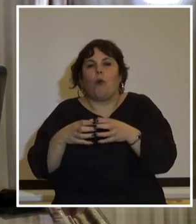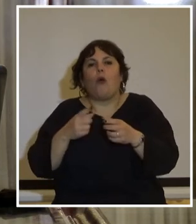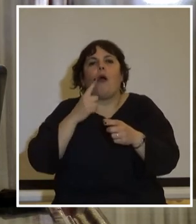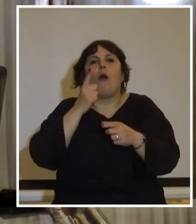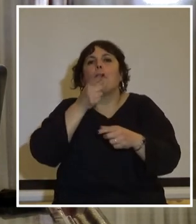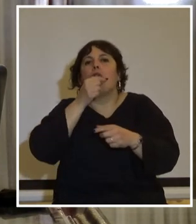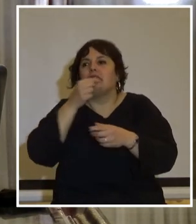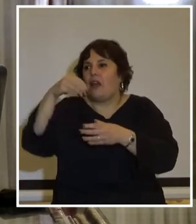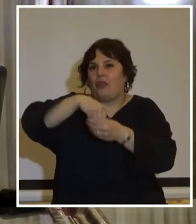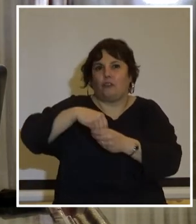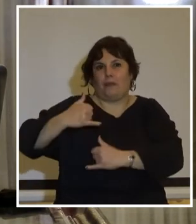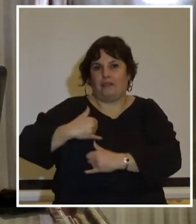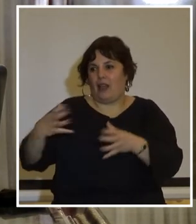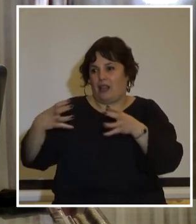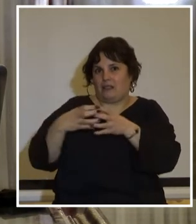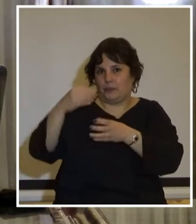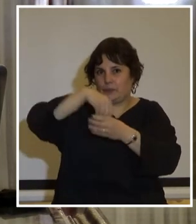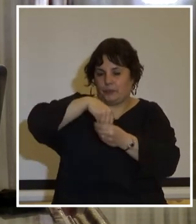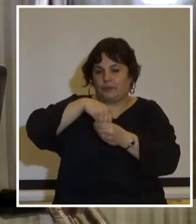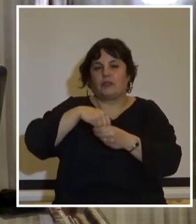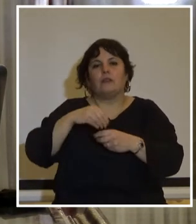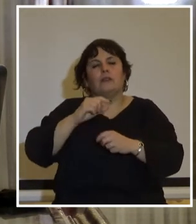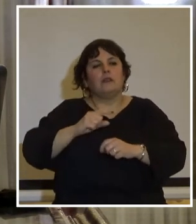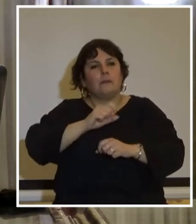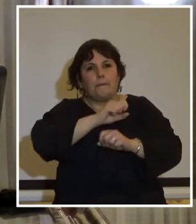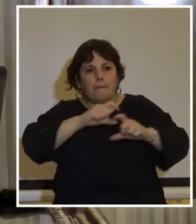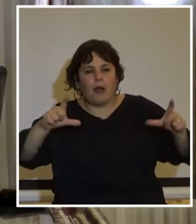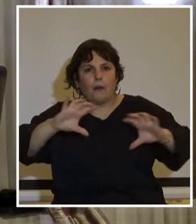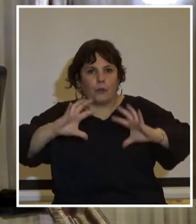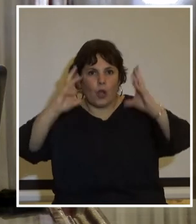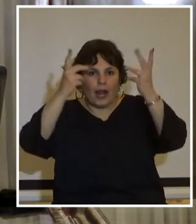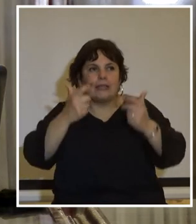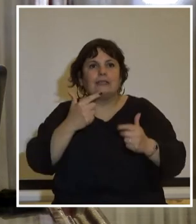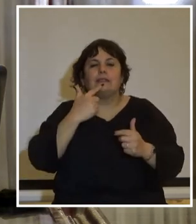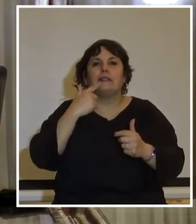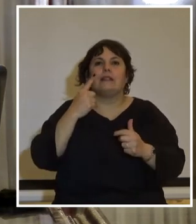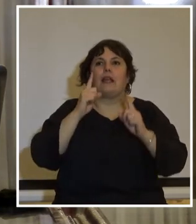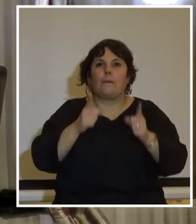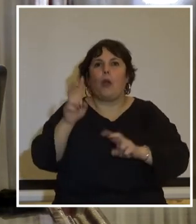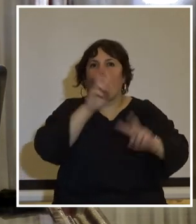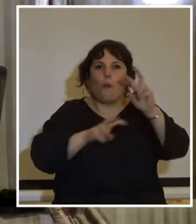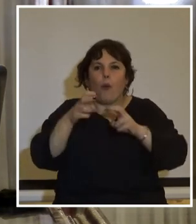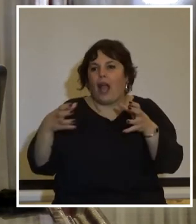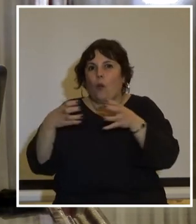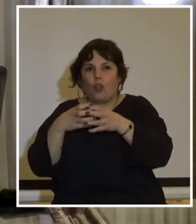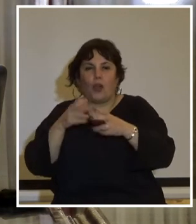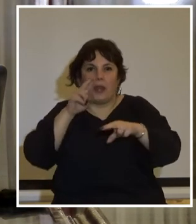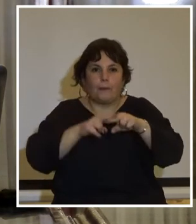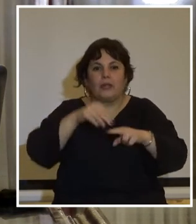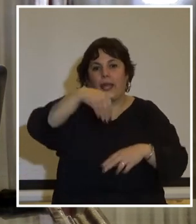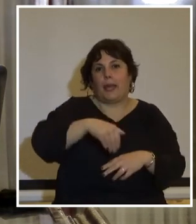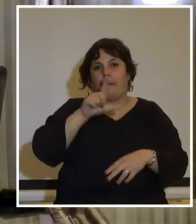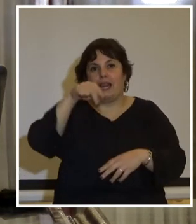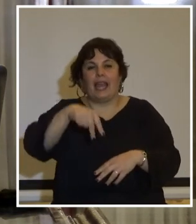a la policía en esa tarea el incremento de la violencia protagonizada principalmente por el escuadrón de la muerte y la respuesta desde la acción del MLN